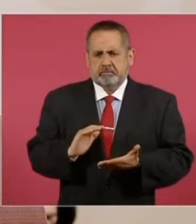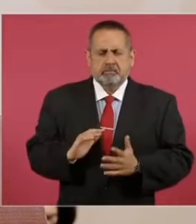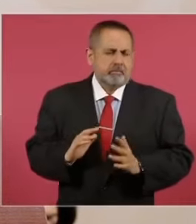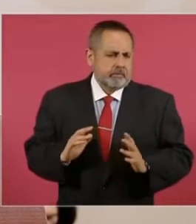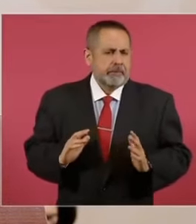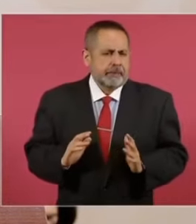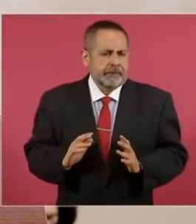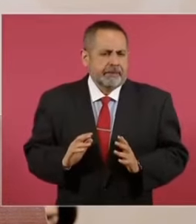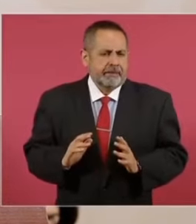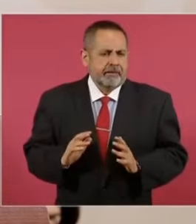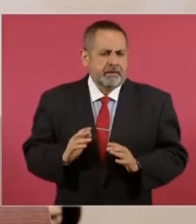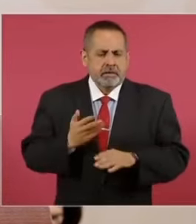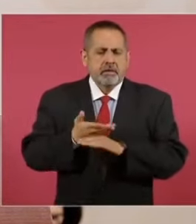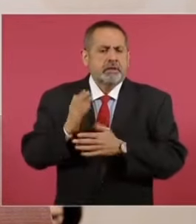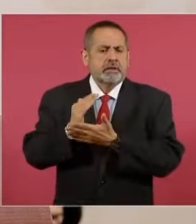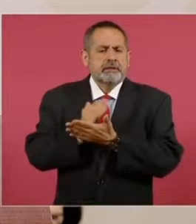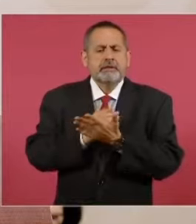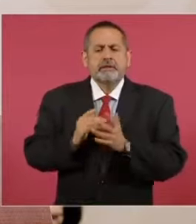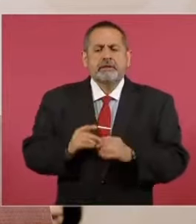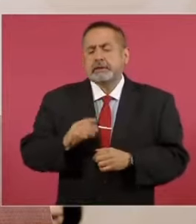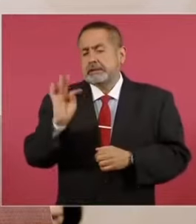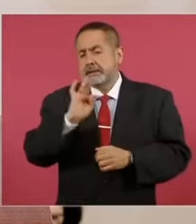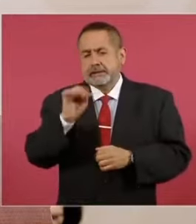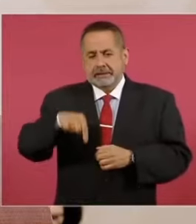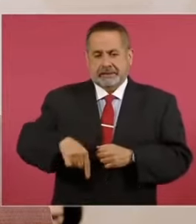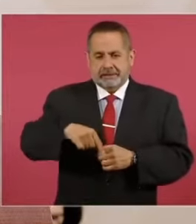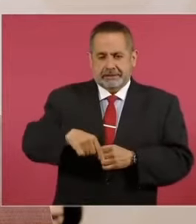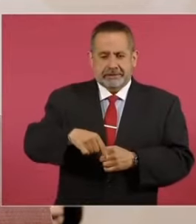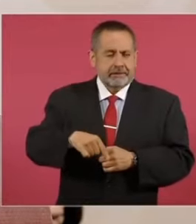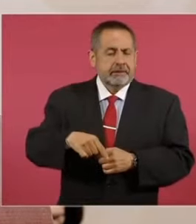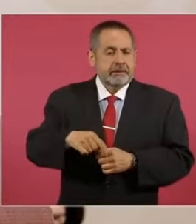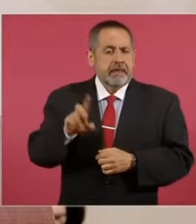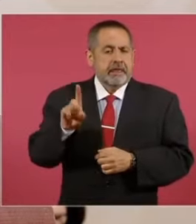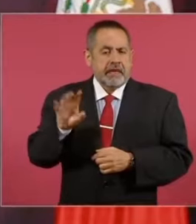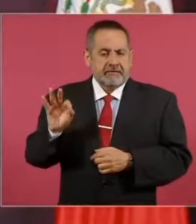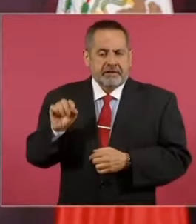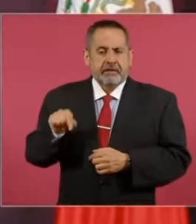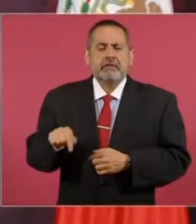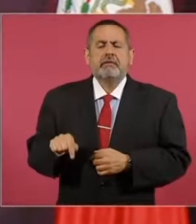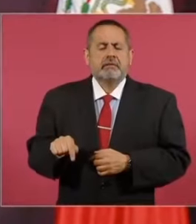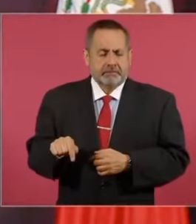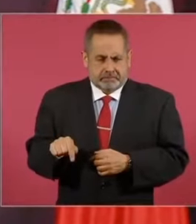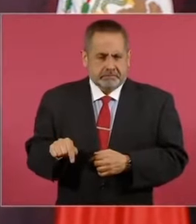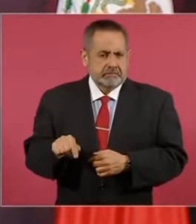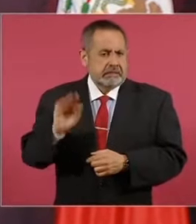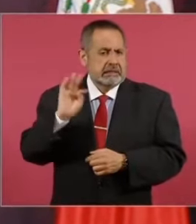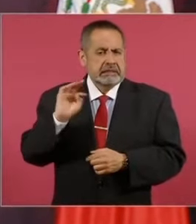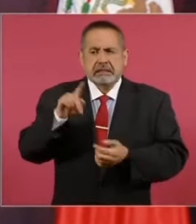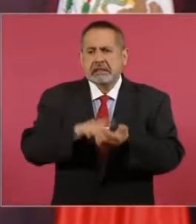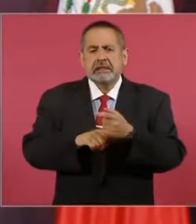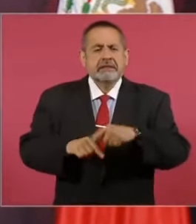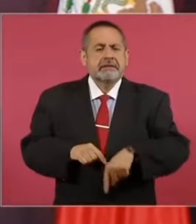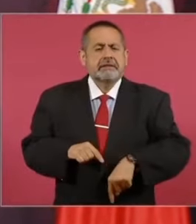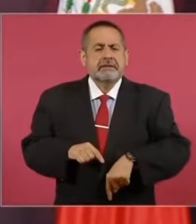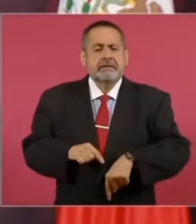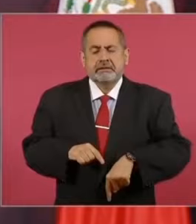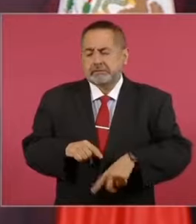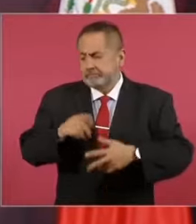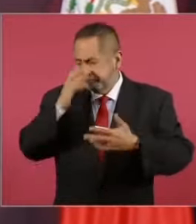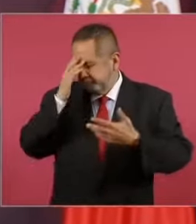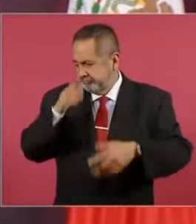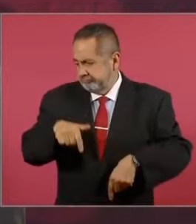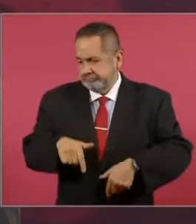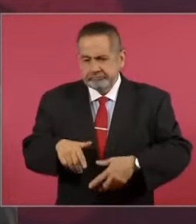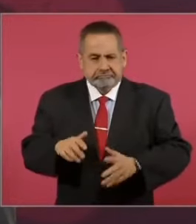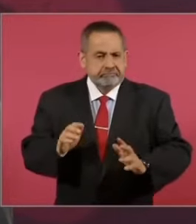Ya si es en el Distrito Federal, ya serían, no sé,